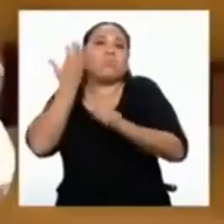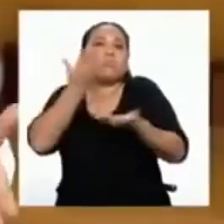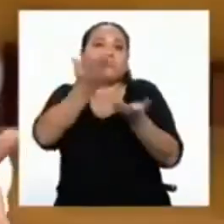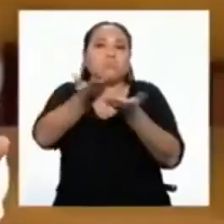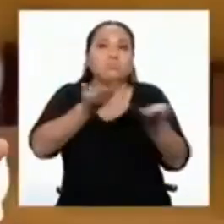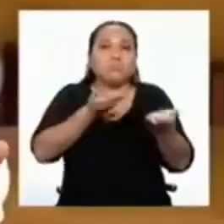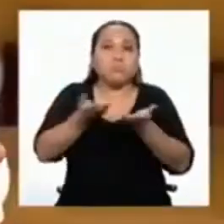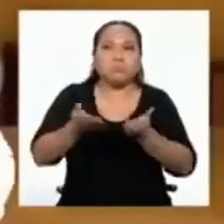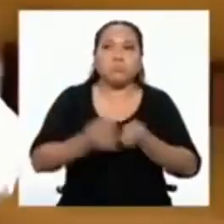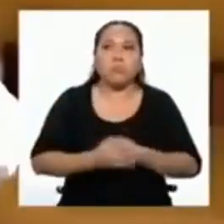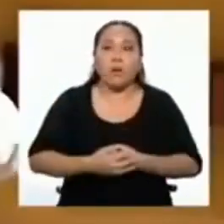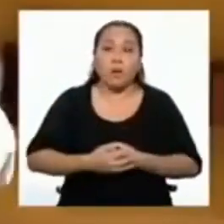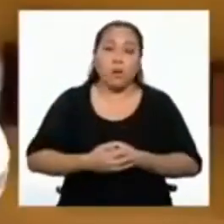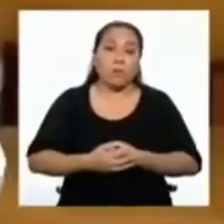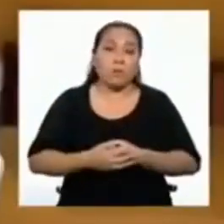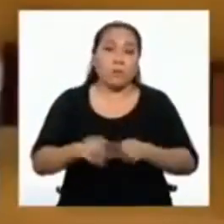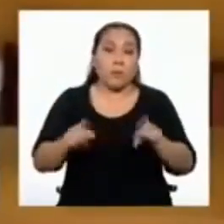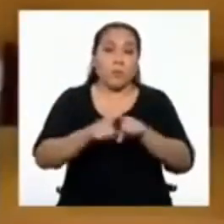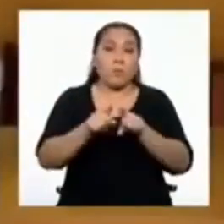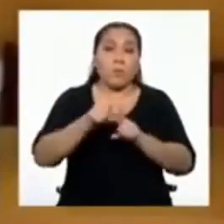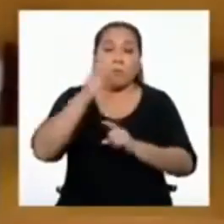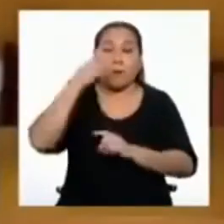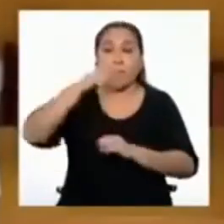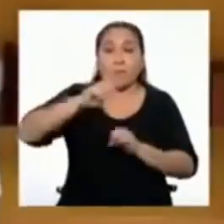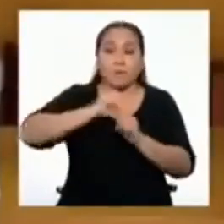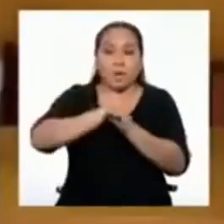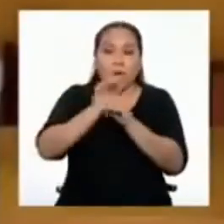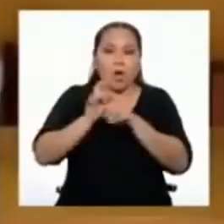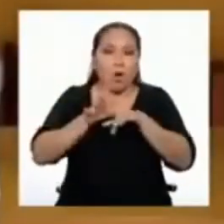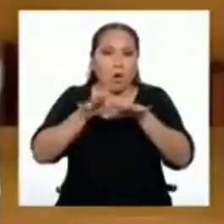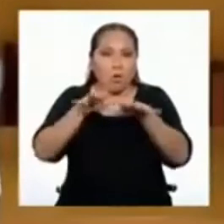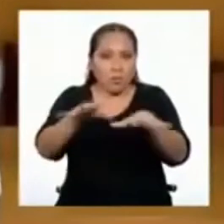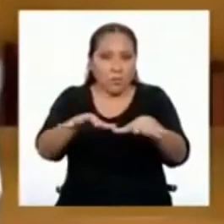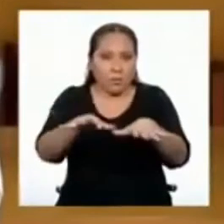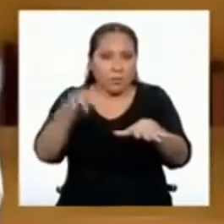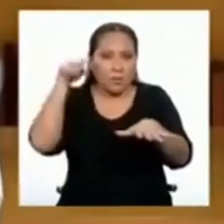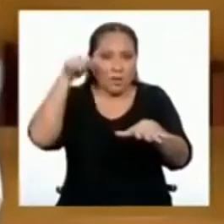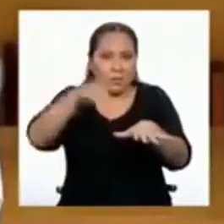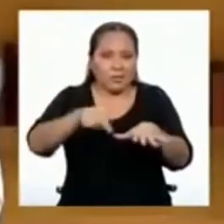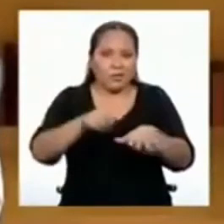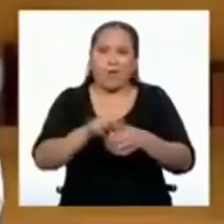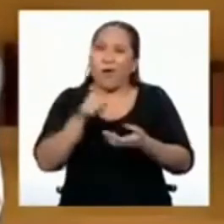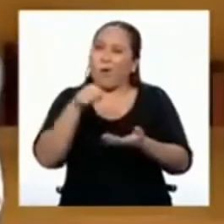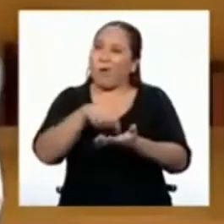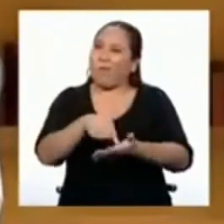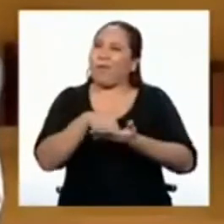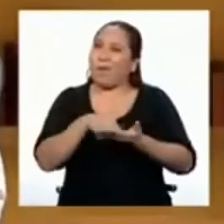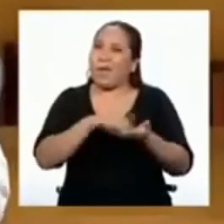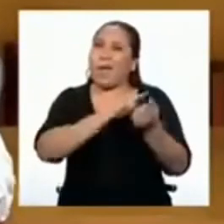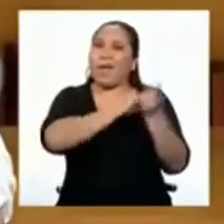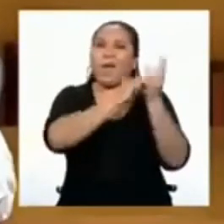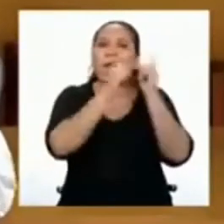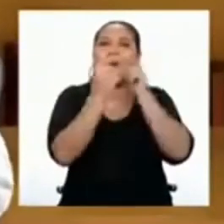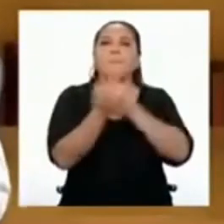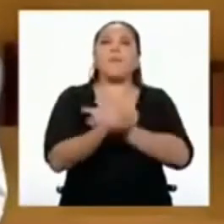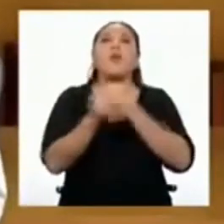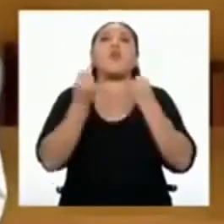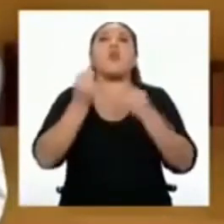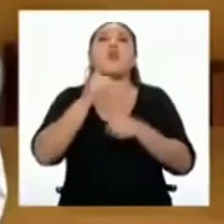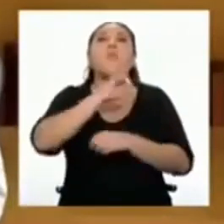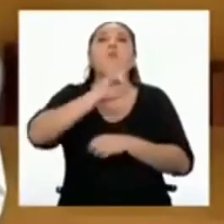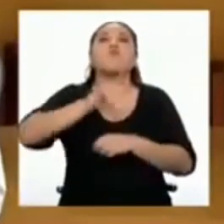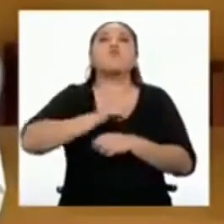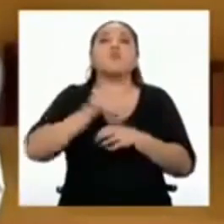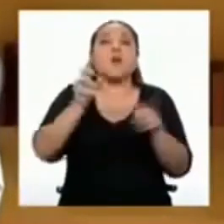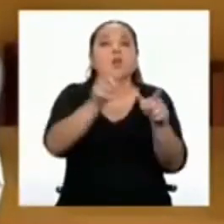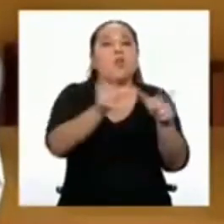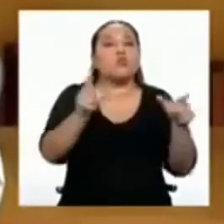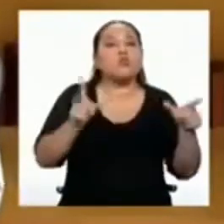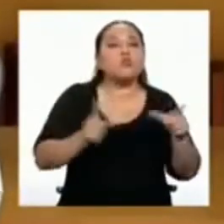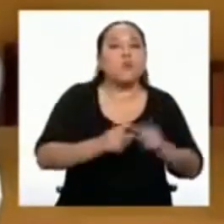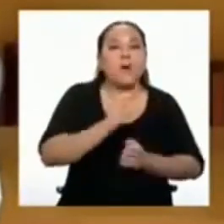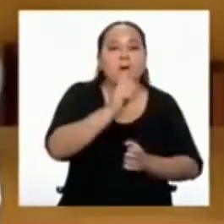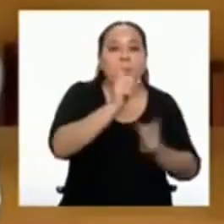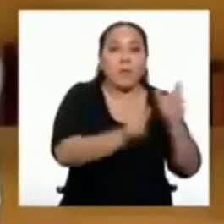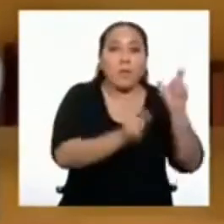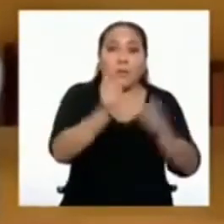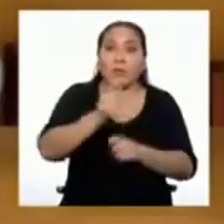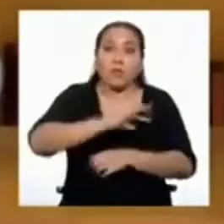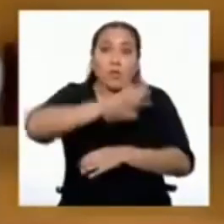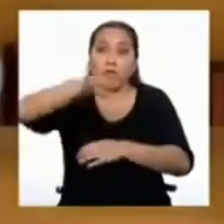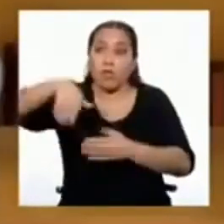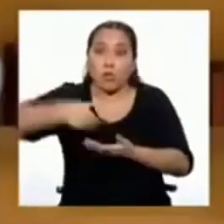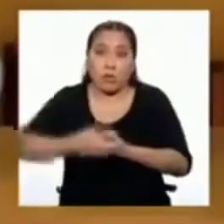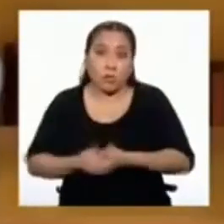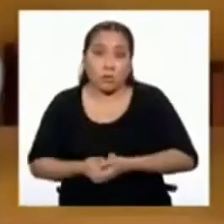Como vemos, el COVID-19 nos obliga a cambiar la forma de usar el espacio público para que no sea